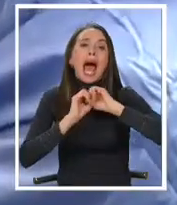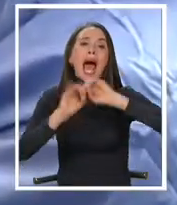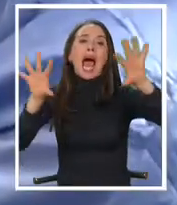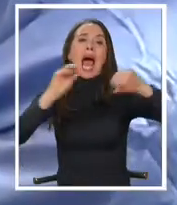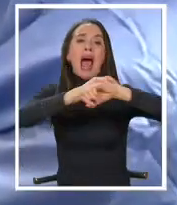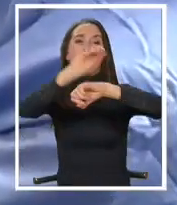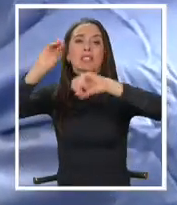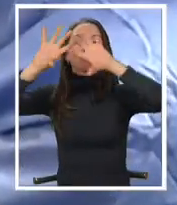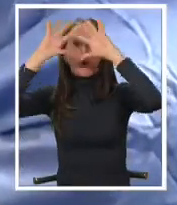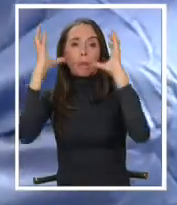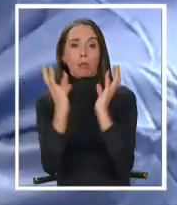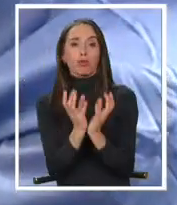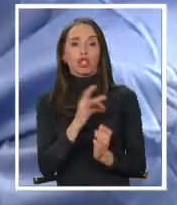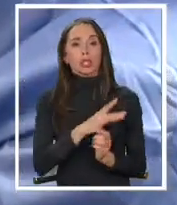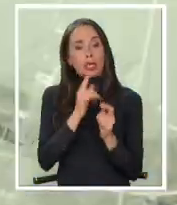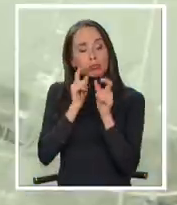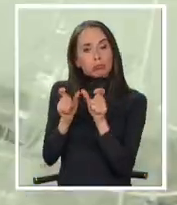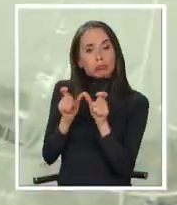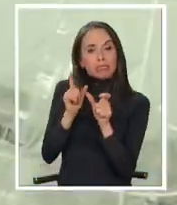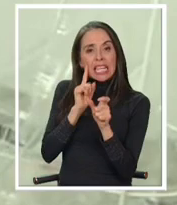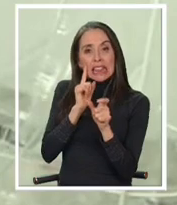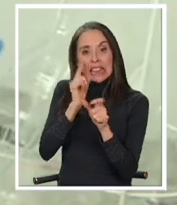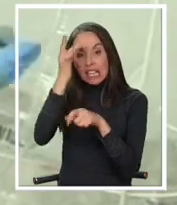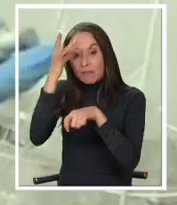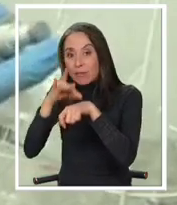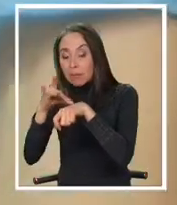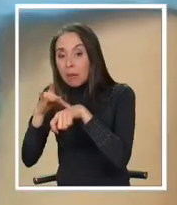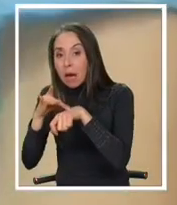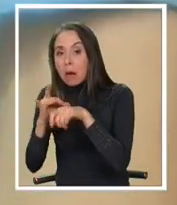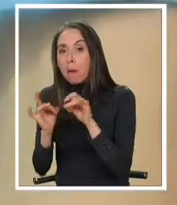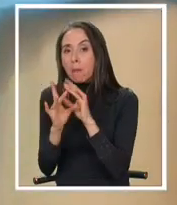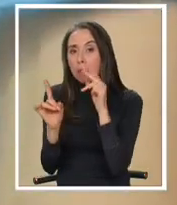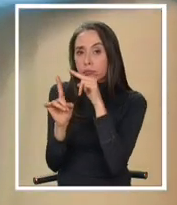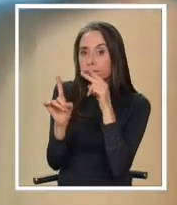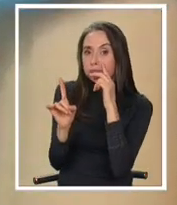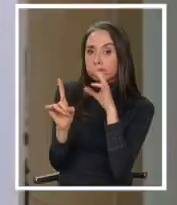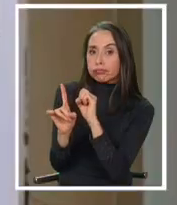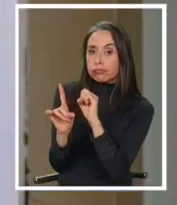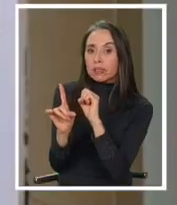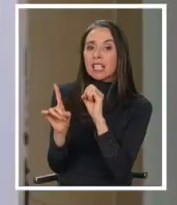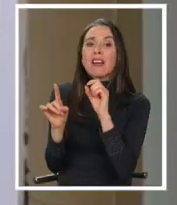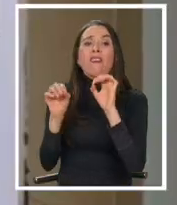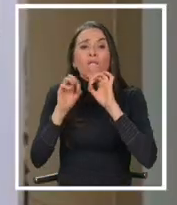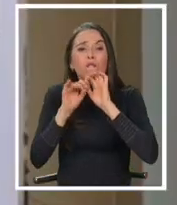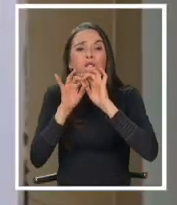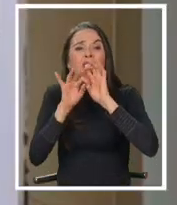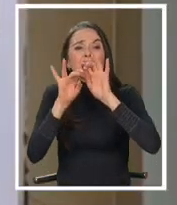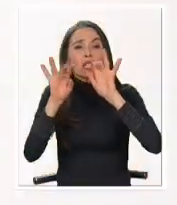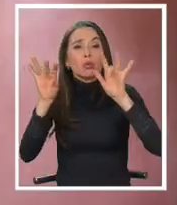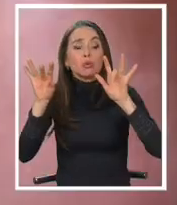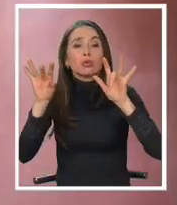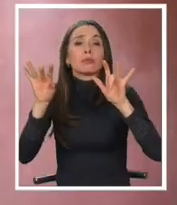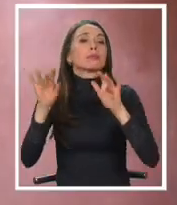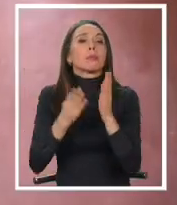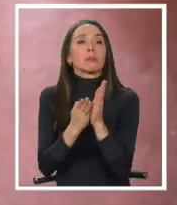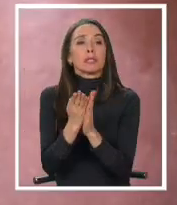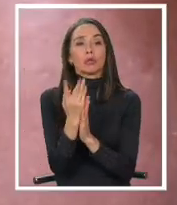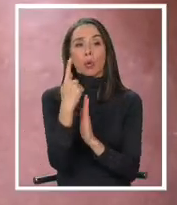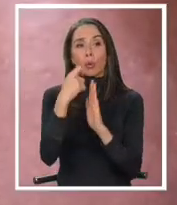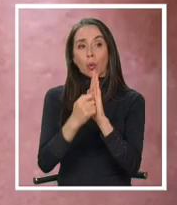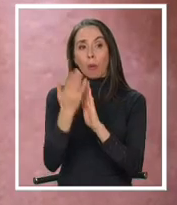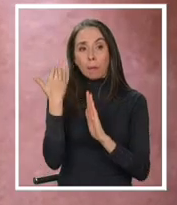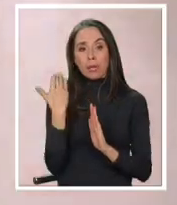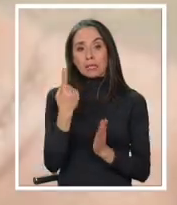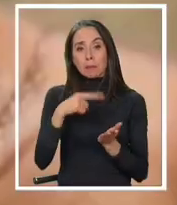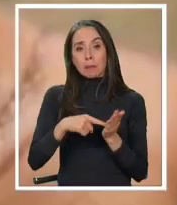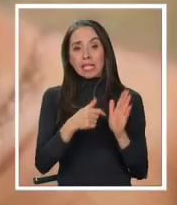Salud chileno activó un sistema de vigilancia epidemiológica para los casos que pudieran detectarse. Un virus cuya transmisión se extendió durante el último mes.